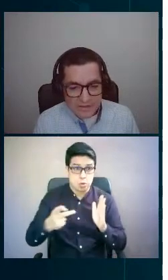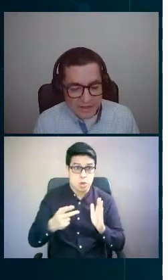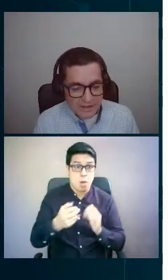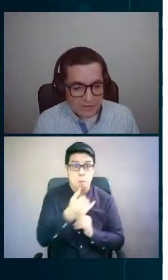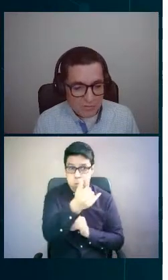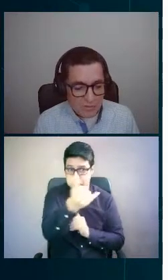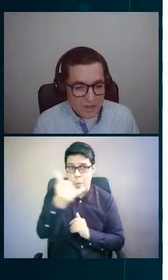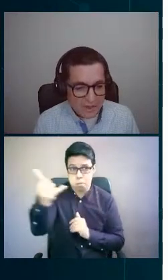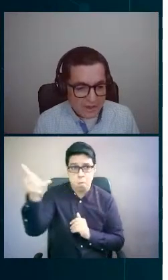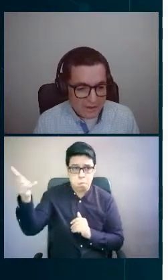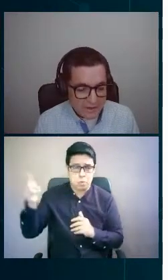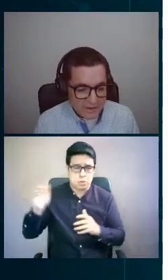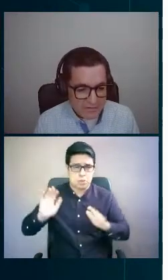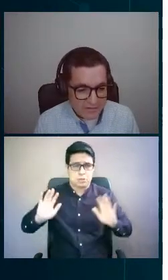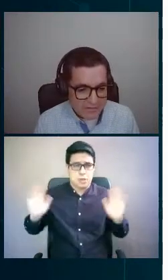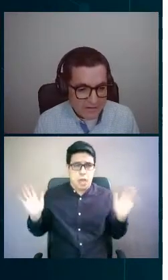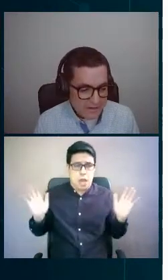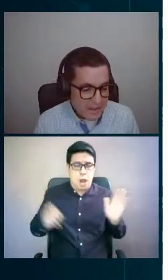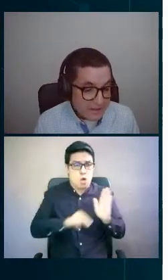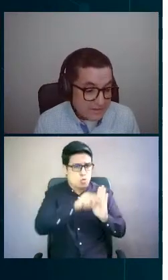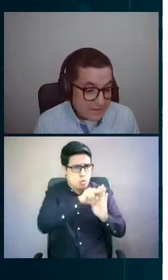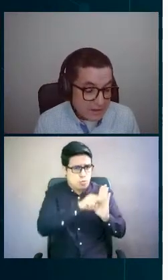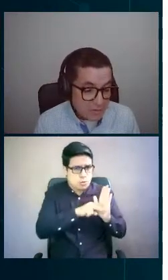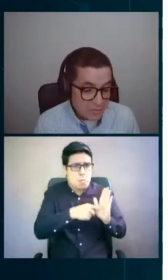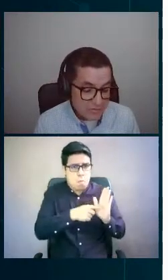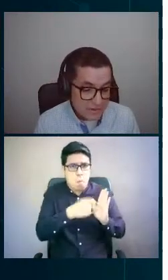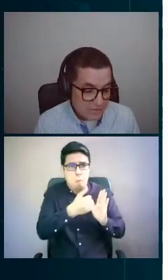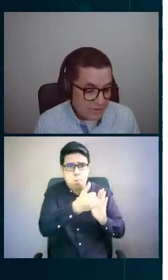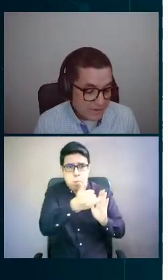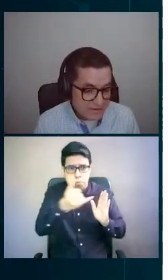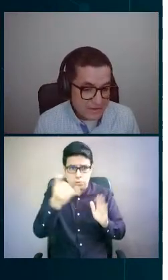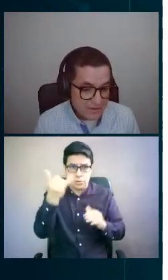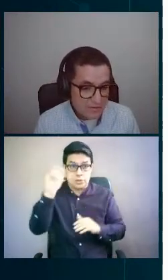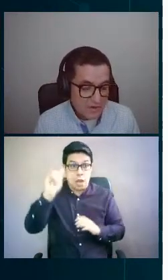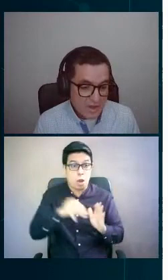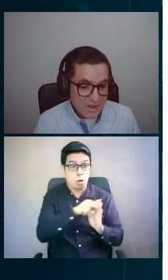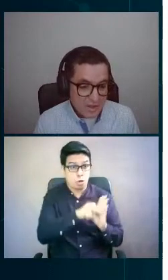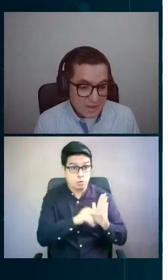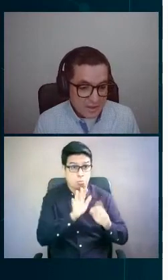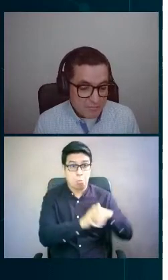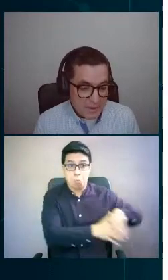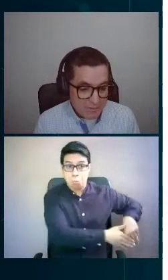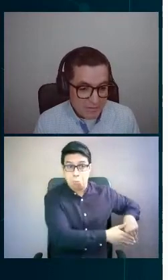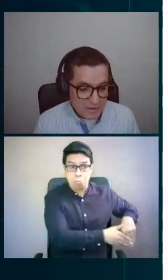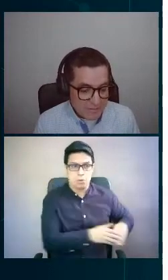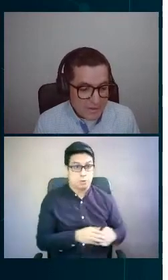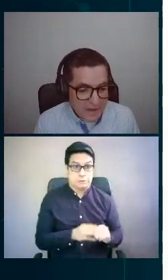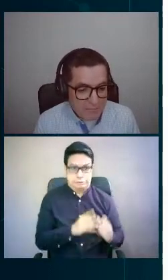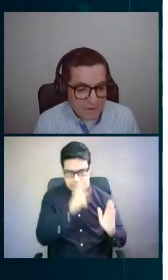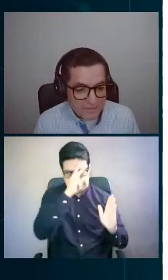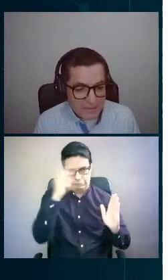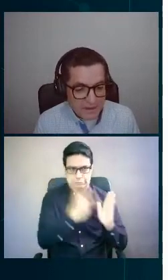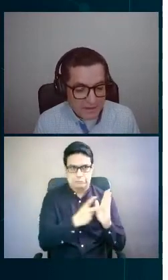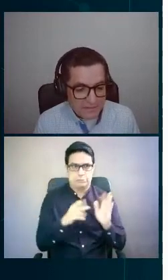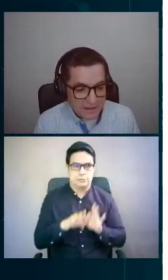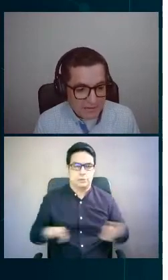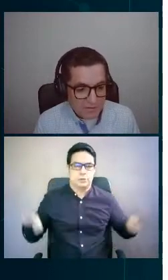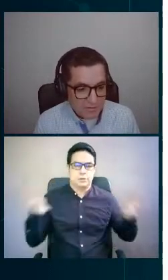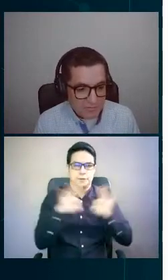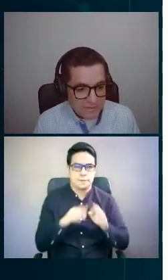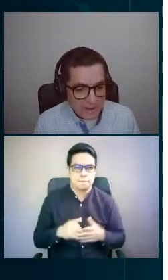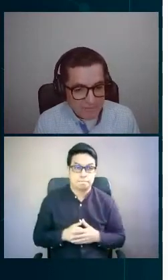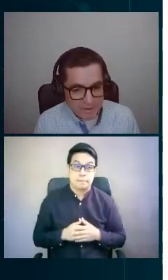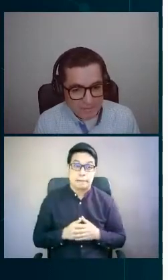los estándares como tal existen y hay que seguirlos, por cierto, hay que seguirlos, pero viene la parte de la